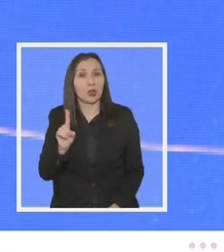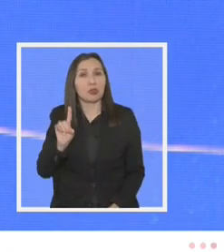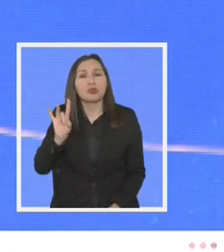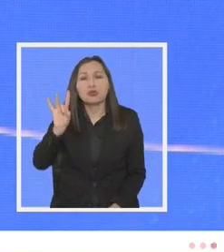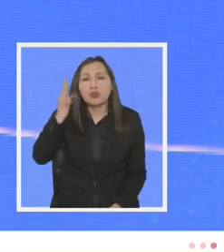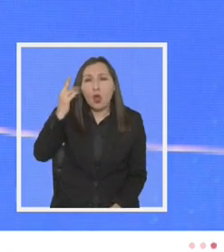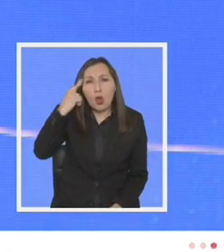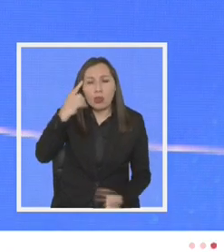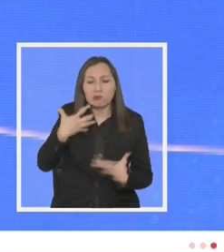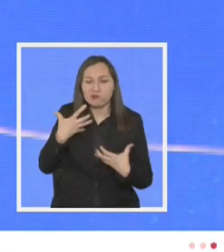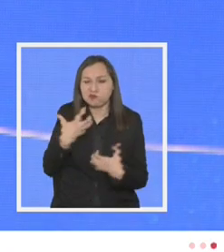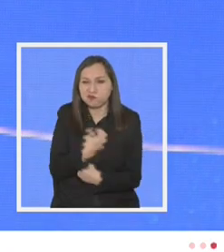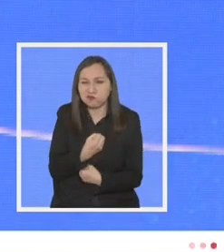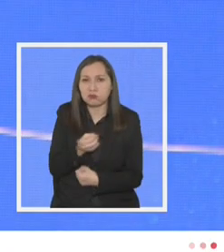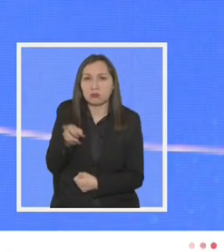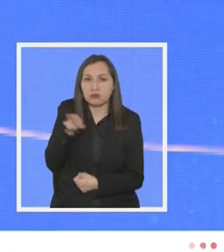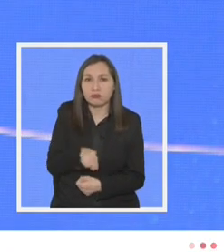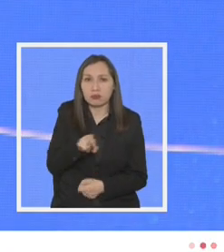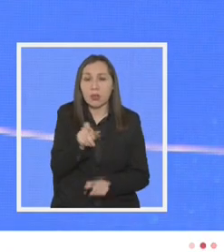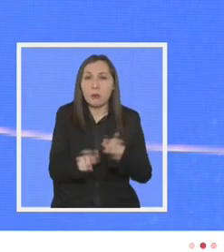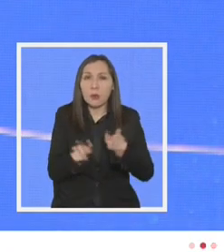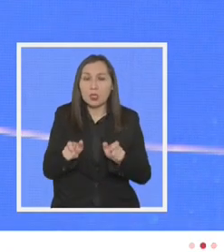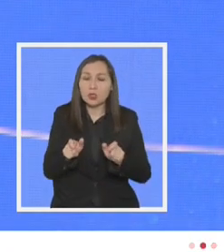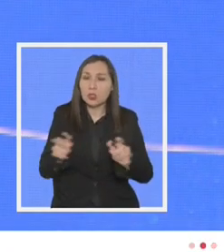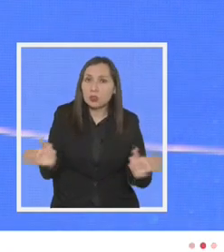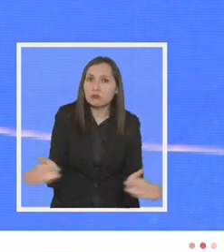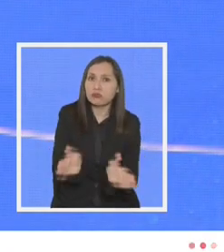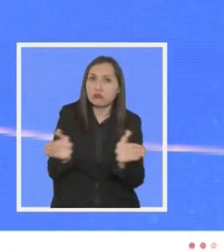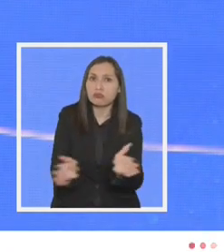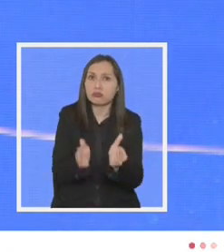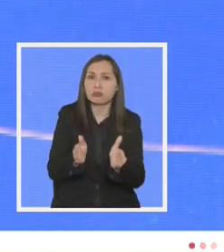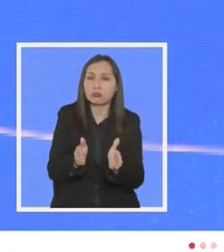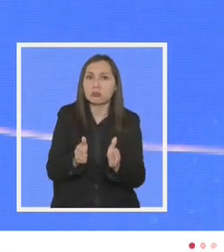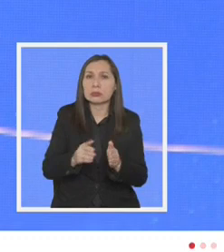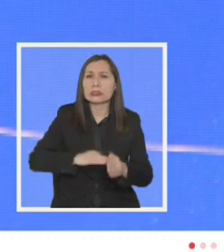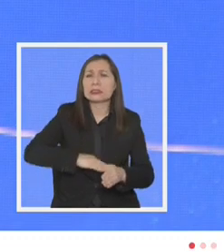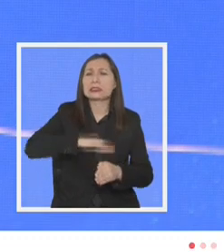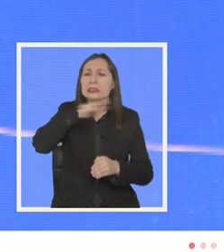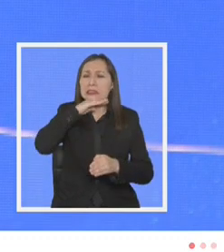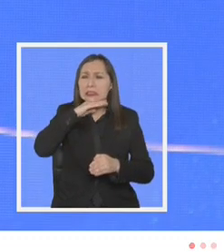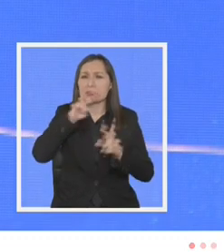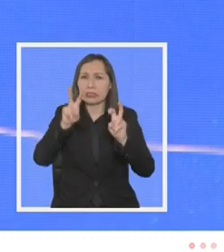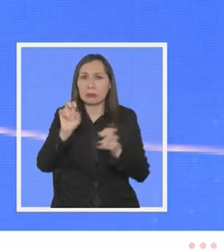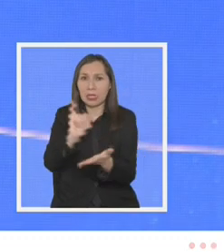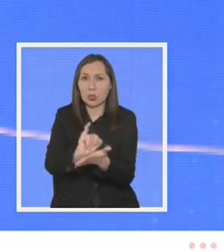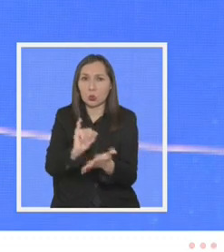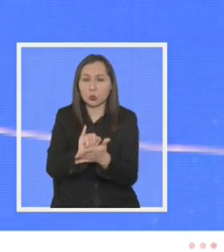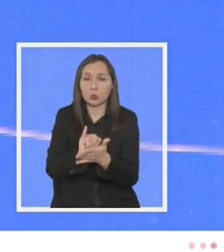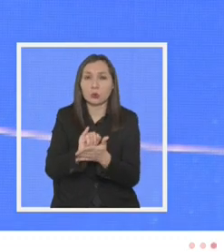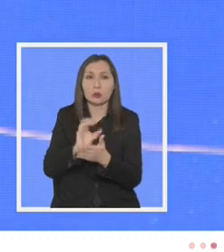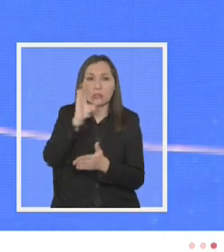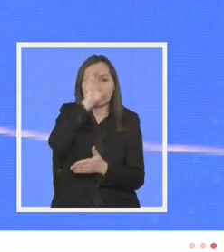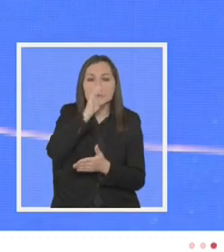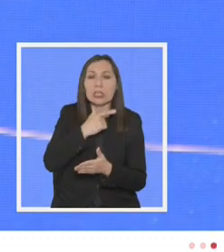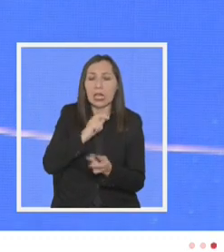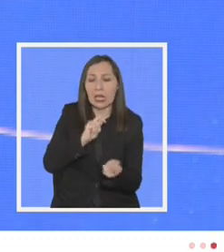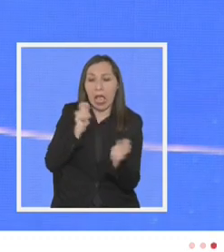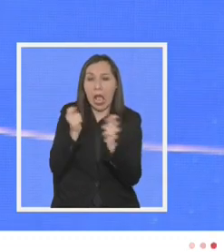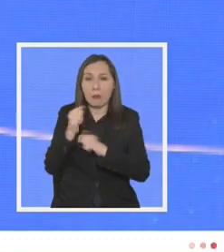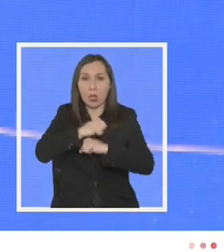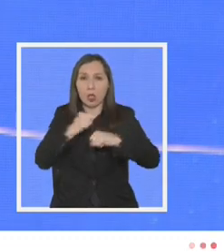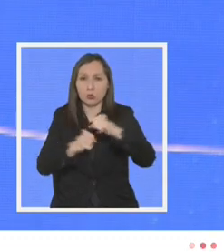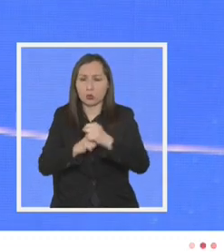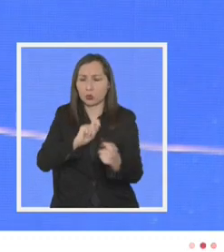la frustración sistemática de quienes han impulsado el desborde institucional buscando propiciar cambios